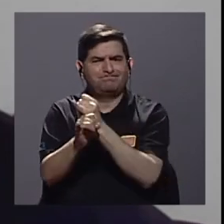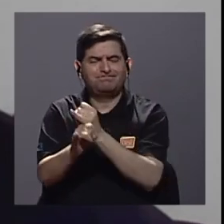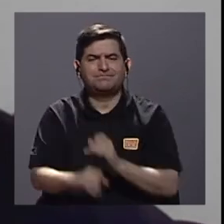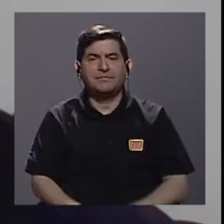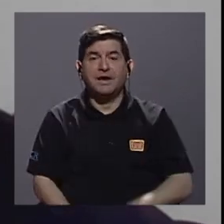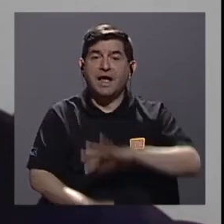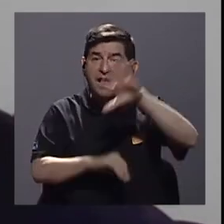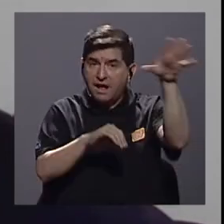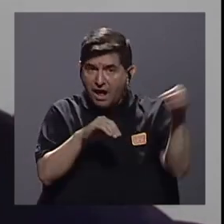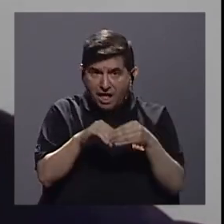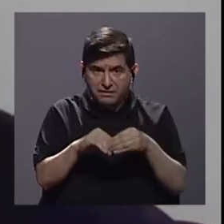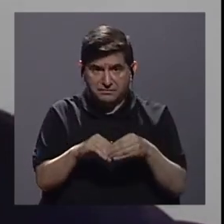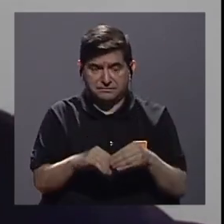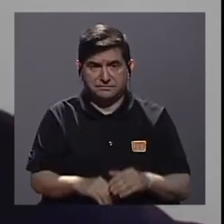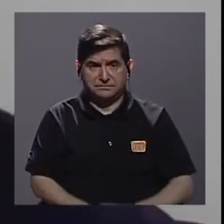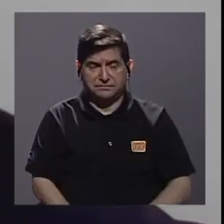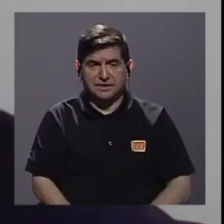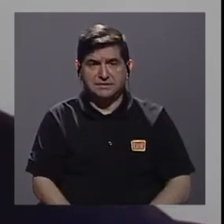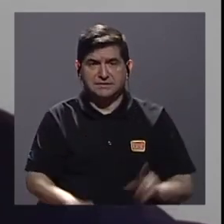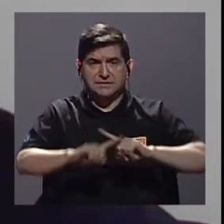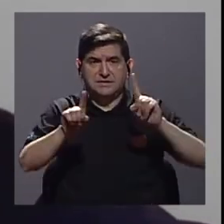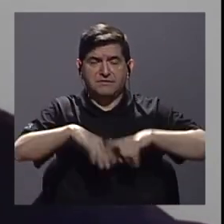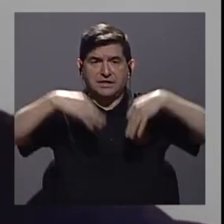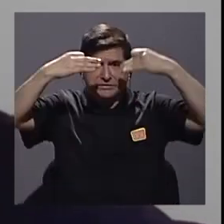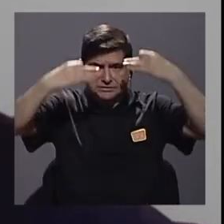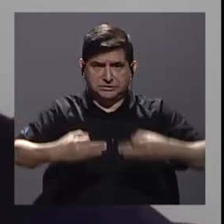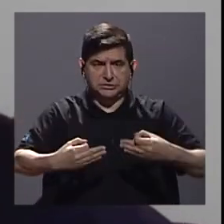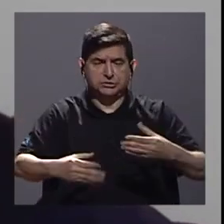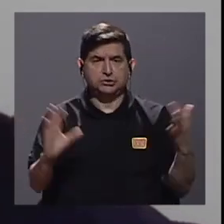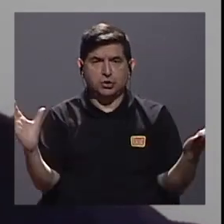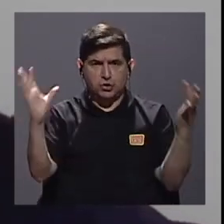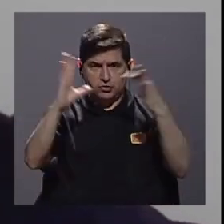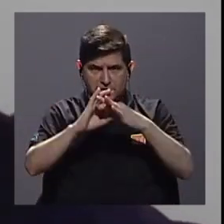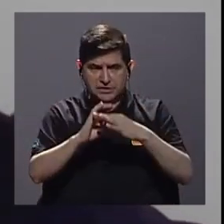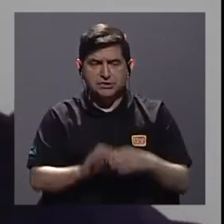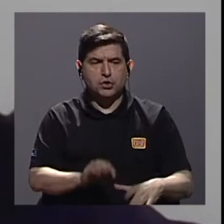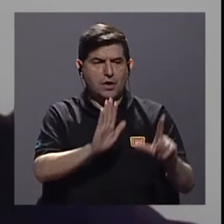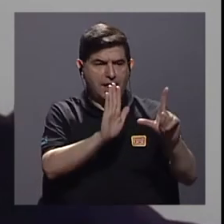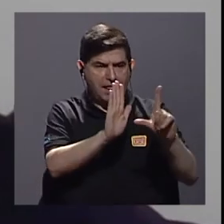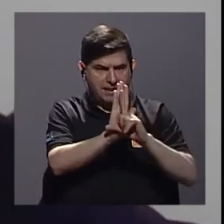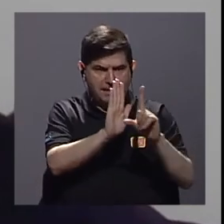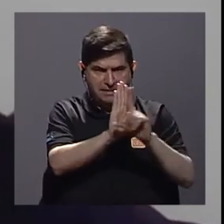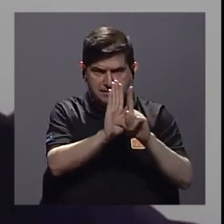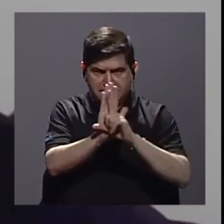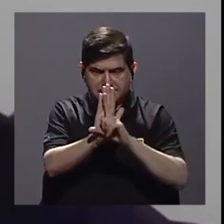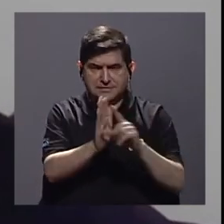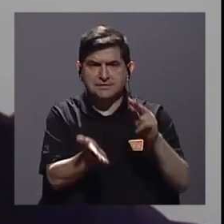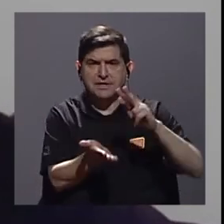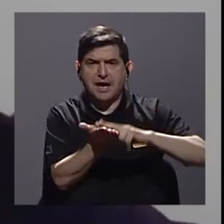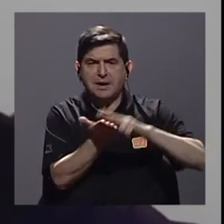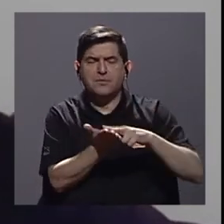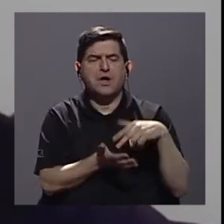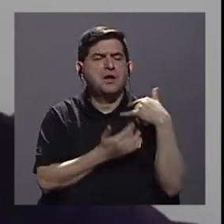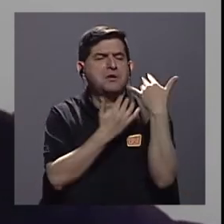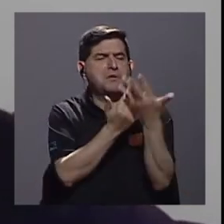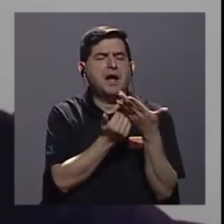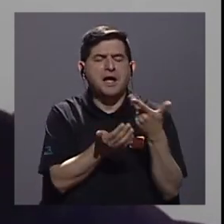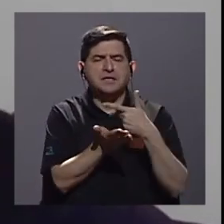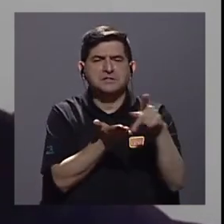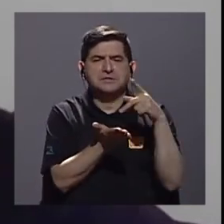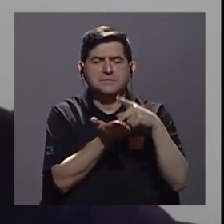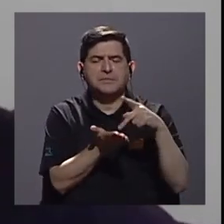Además, se han tomado medidas que tienen que ver con legislación, por ejemplo, que aprueban moratorias fiscales